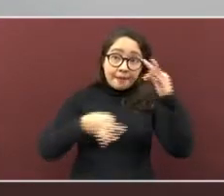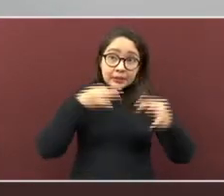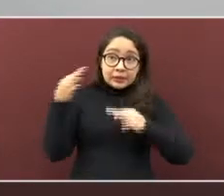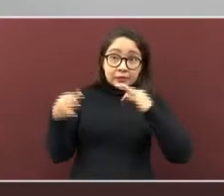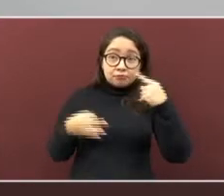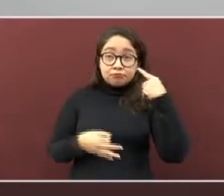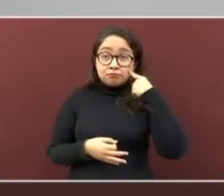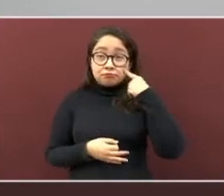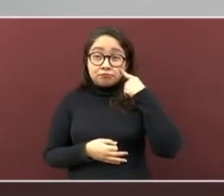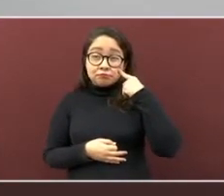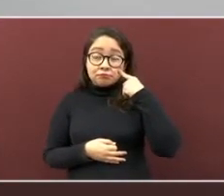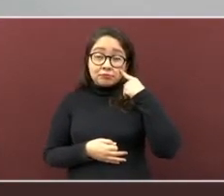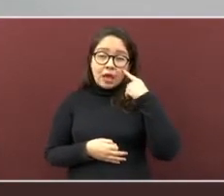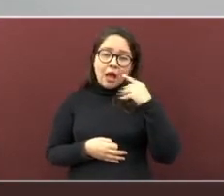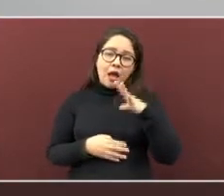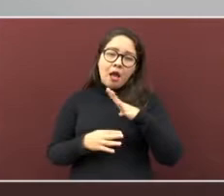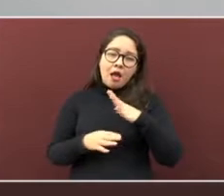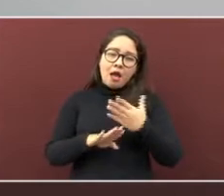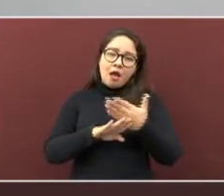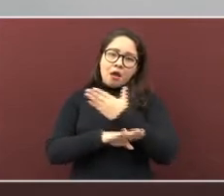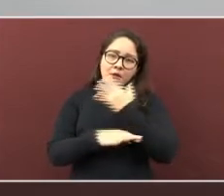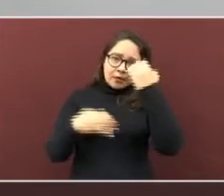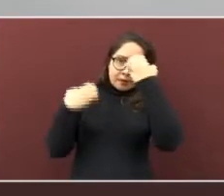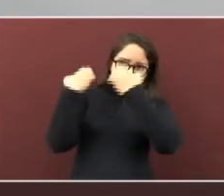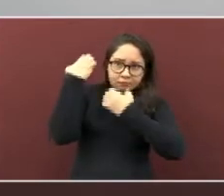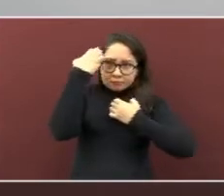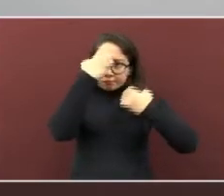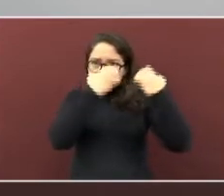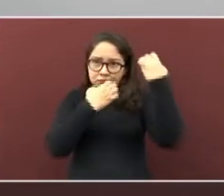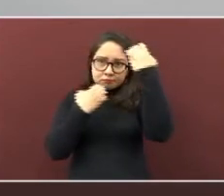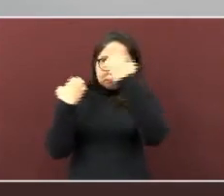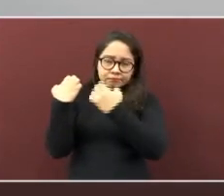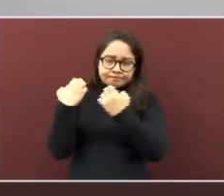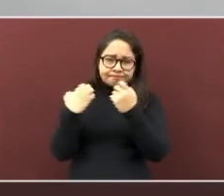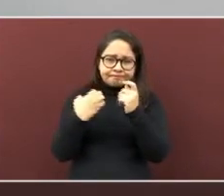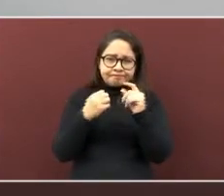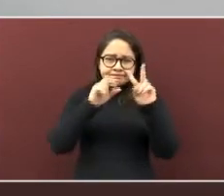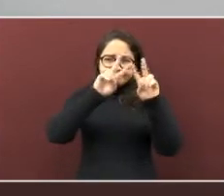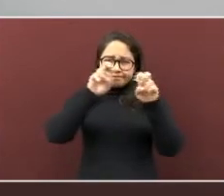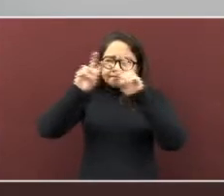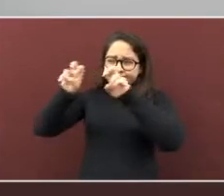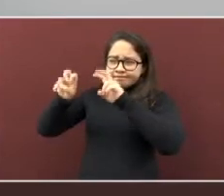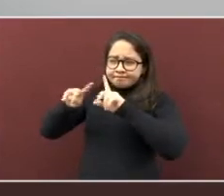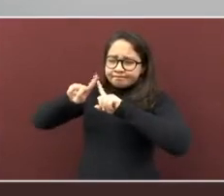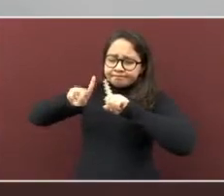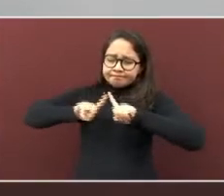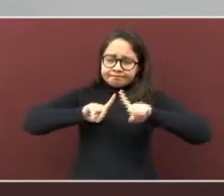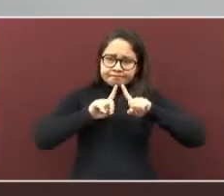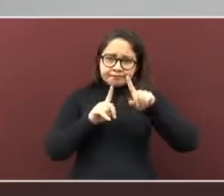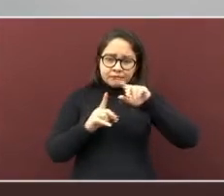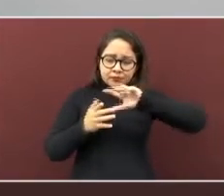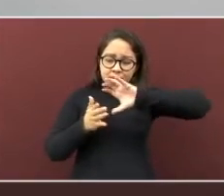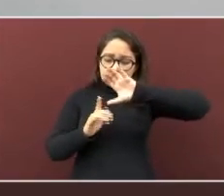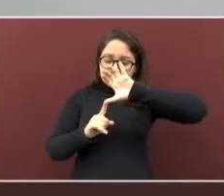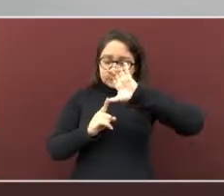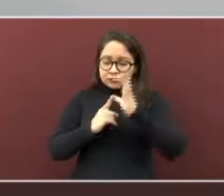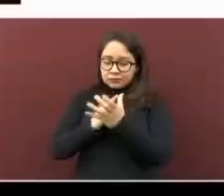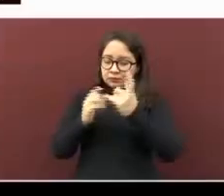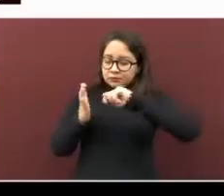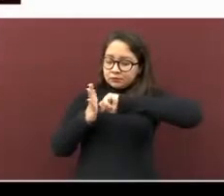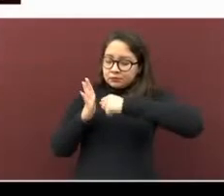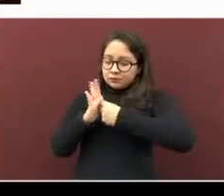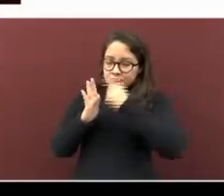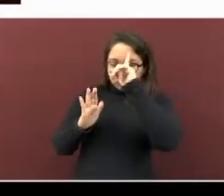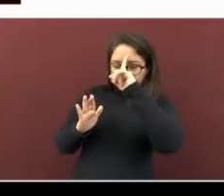resultado del análisis de indicadores, el Comité Técnico del Consejo Estatal de Salud, del